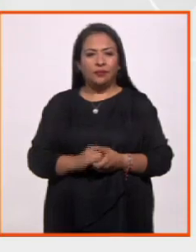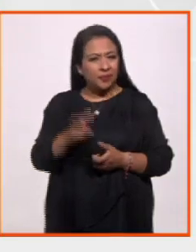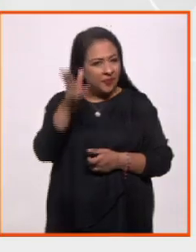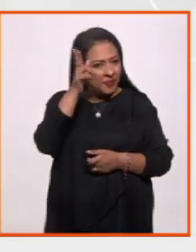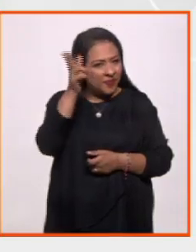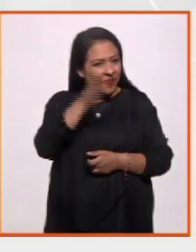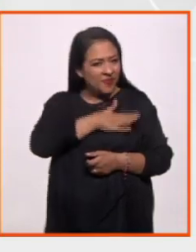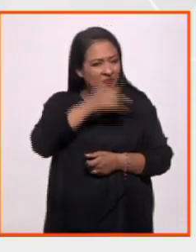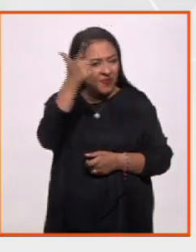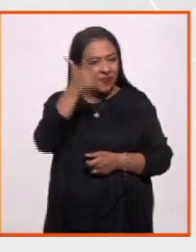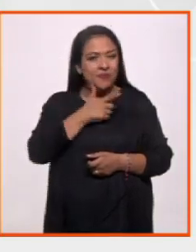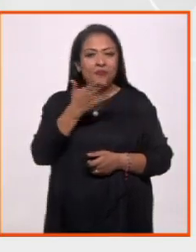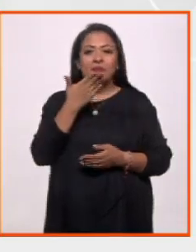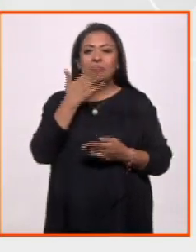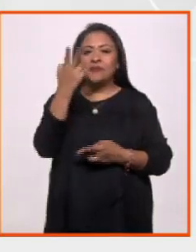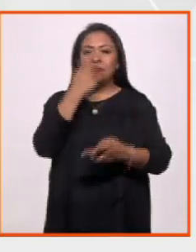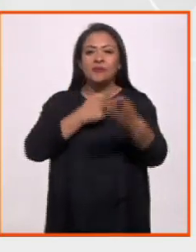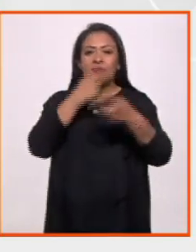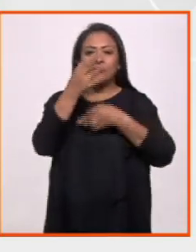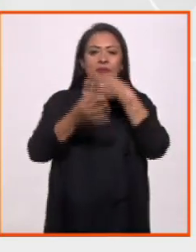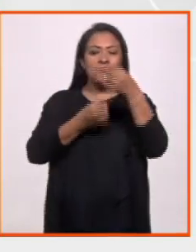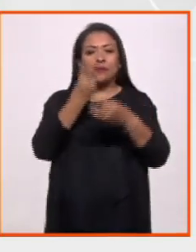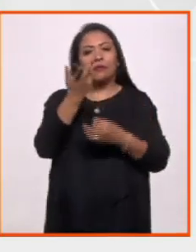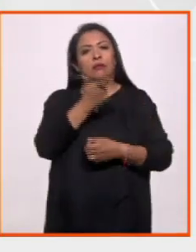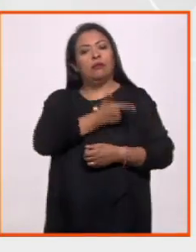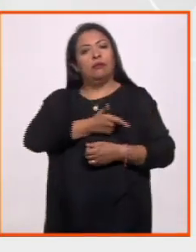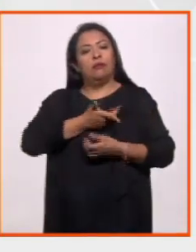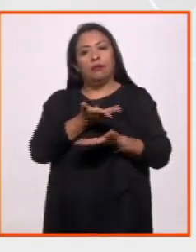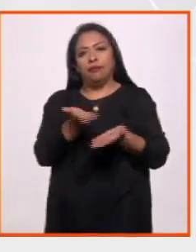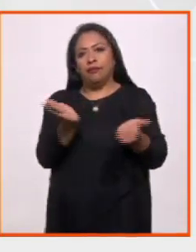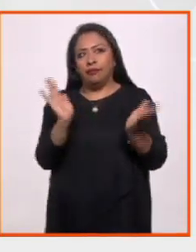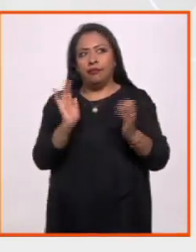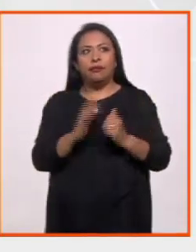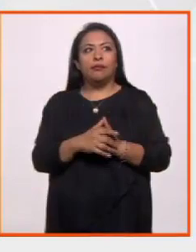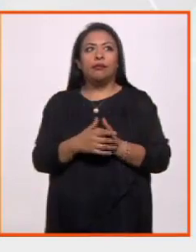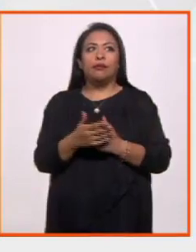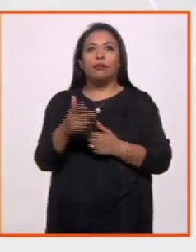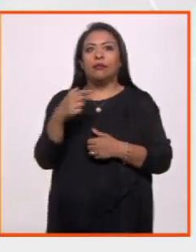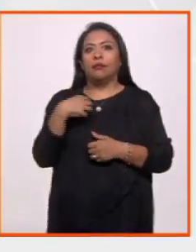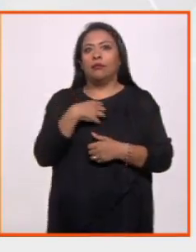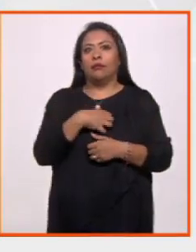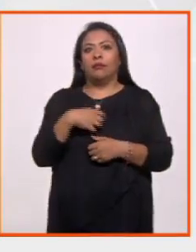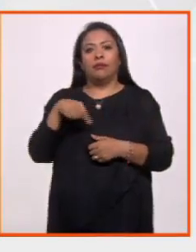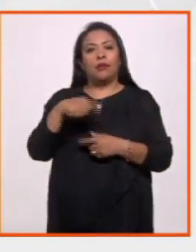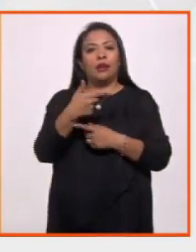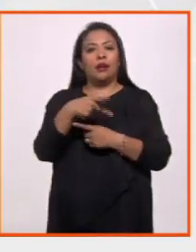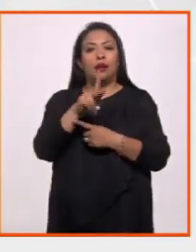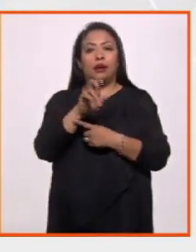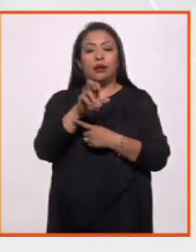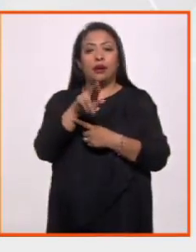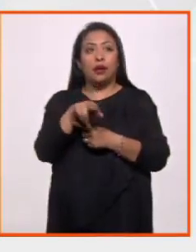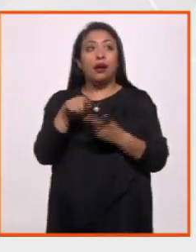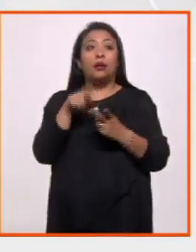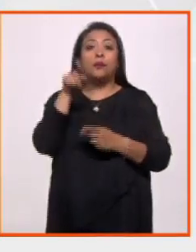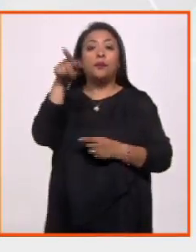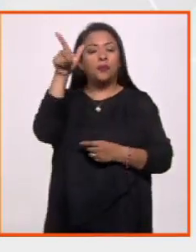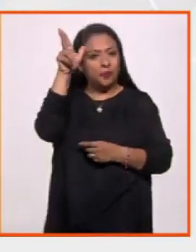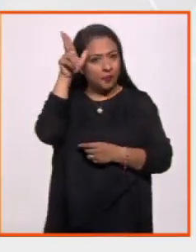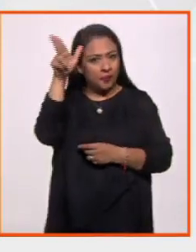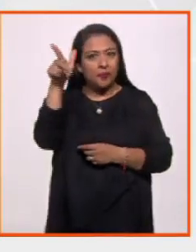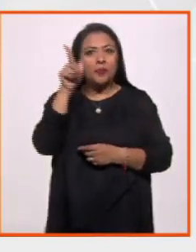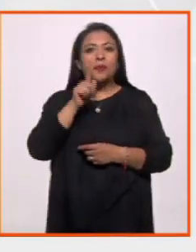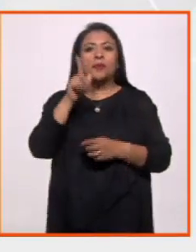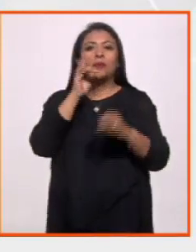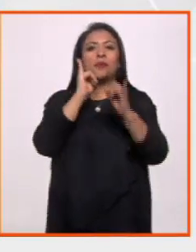Hola, tal? Muy buenas noches, bienvenidos a Noticias 22. Qué gusto estar con ustedes, qué alegría estar con Karen Rivera. Por allá, hola Laura